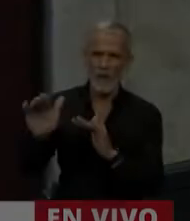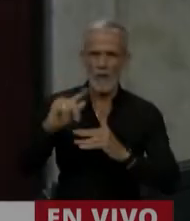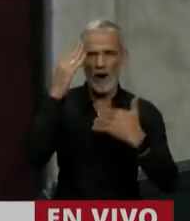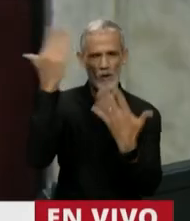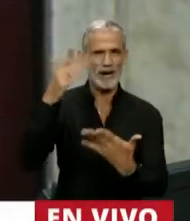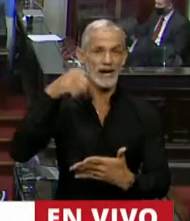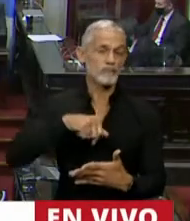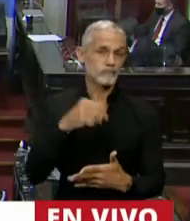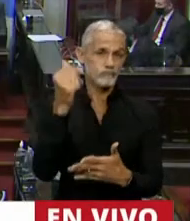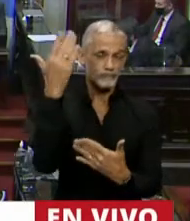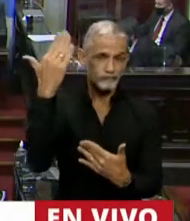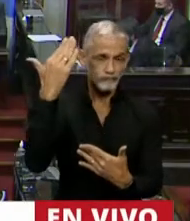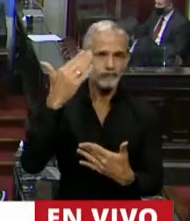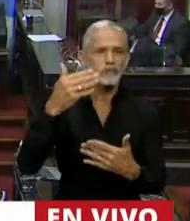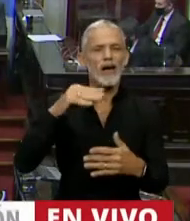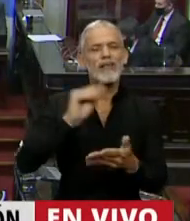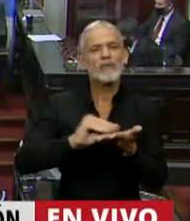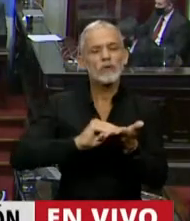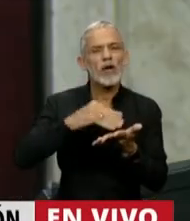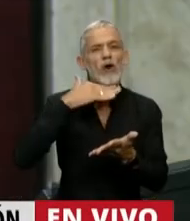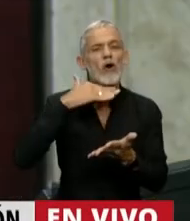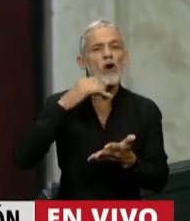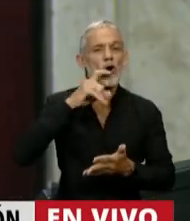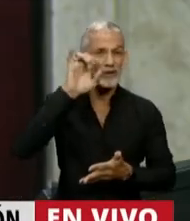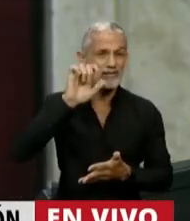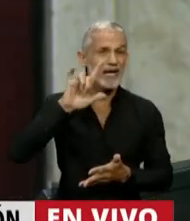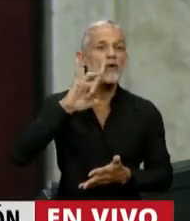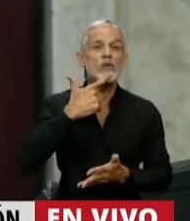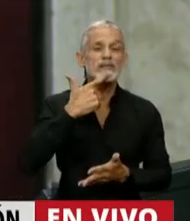En el uso de la palabra, el diputado José Luis Gioja.